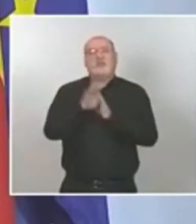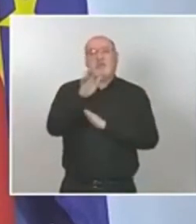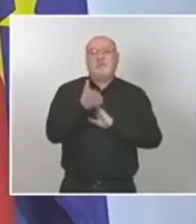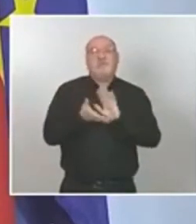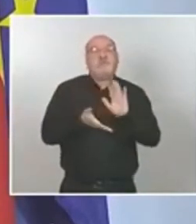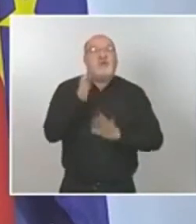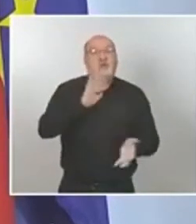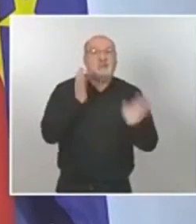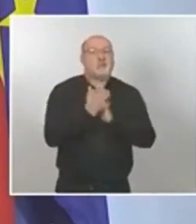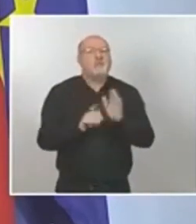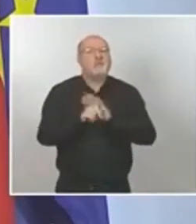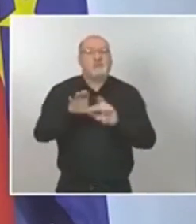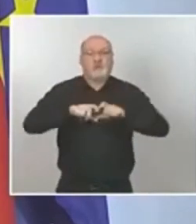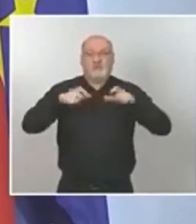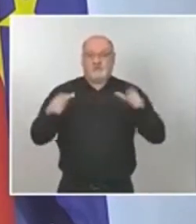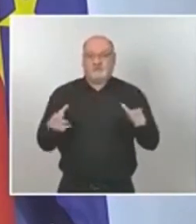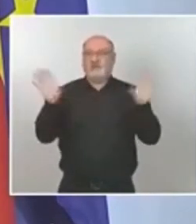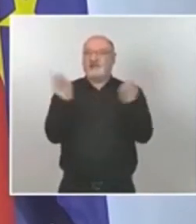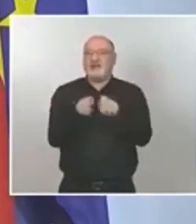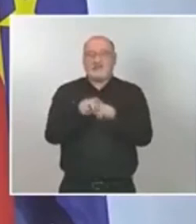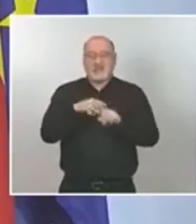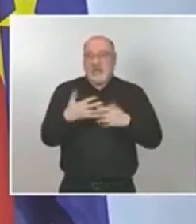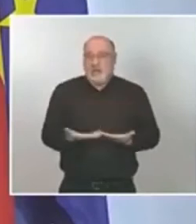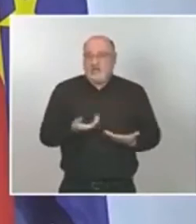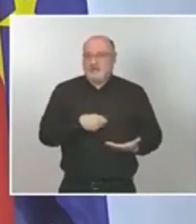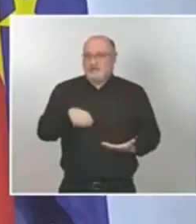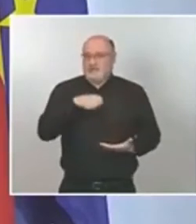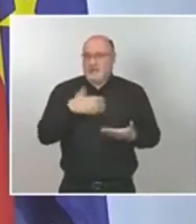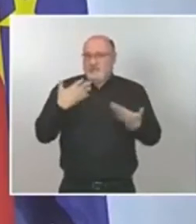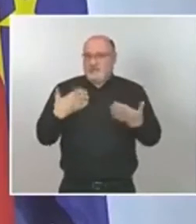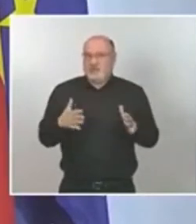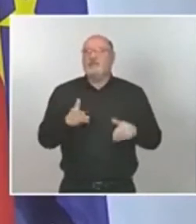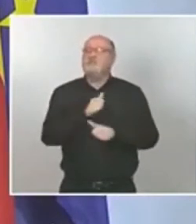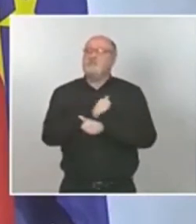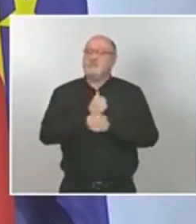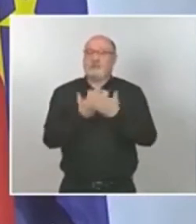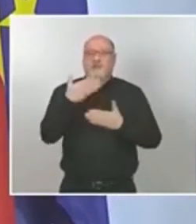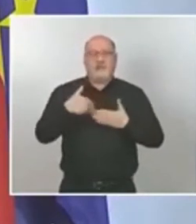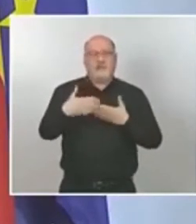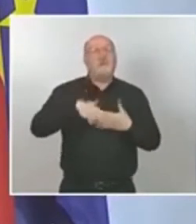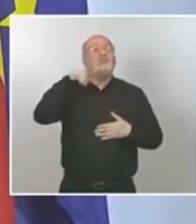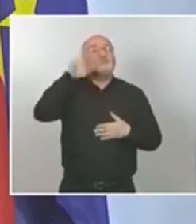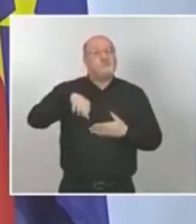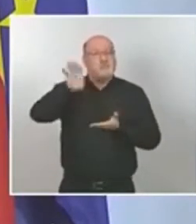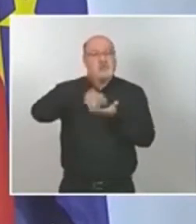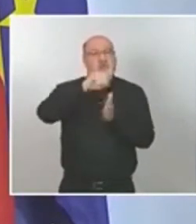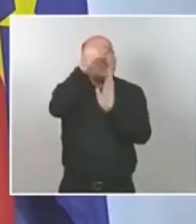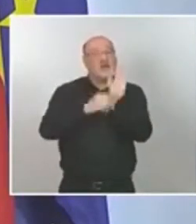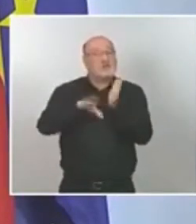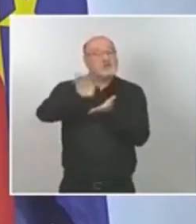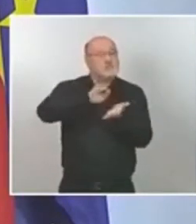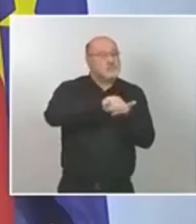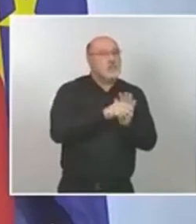como decía la conclusión de la situación en España es que aunque haya que esperar algún día para confirmar esta tendencia seguimos